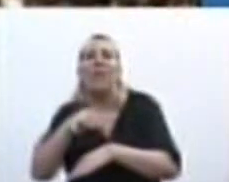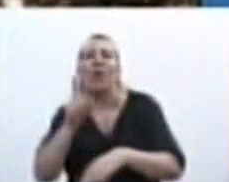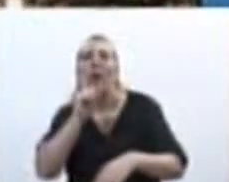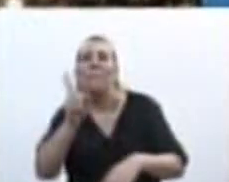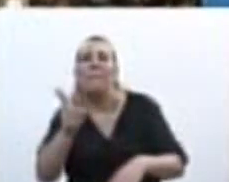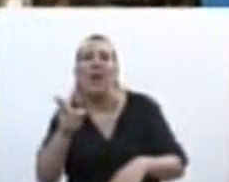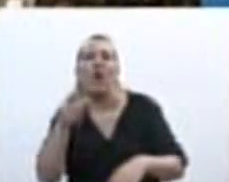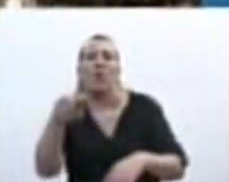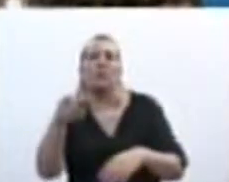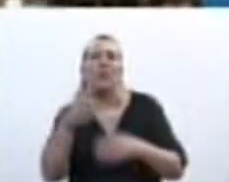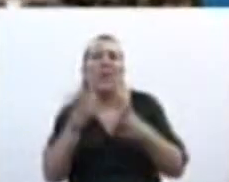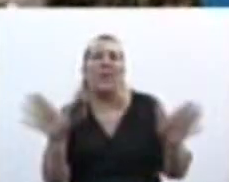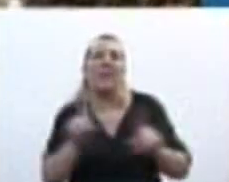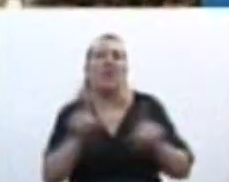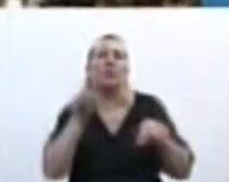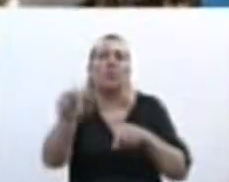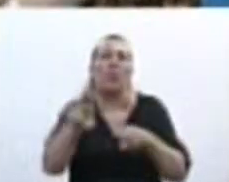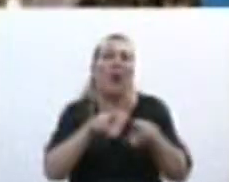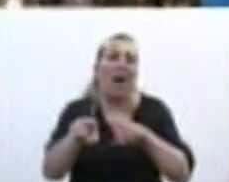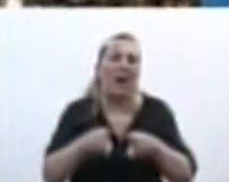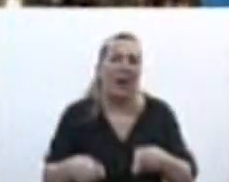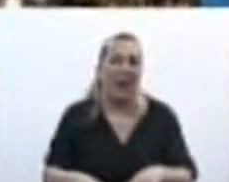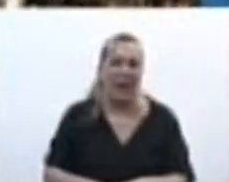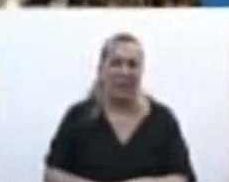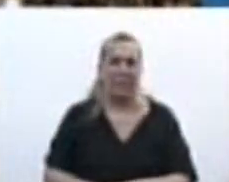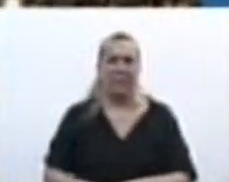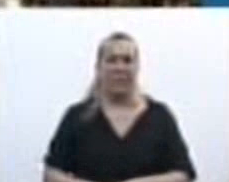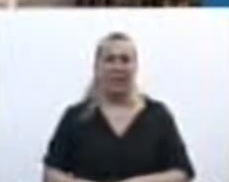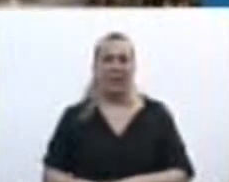libertad ni su carrera ni su matrícula